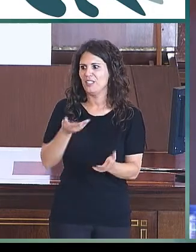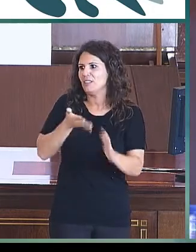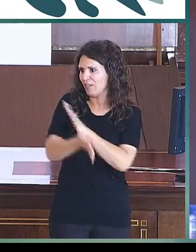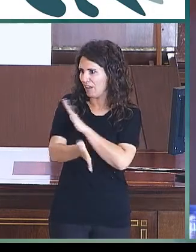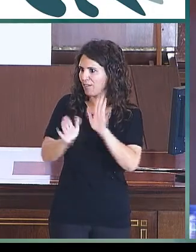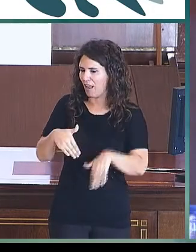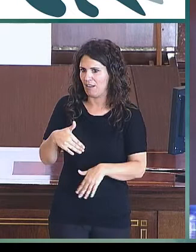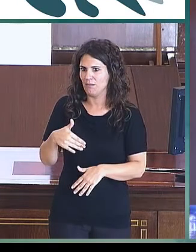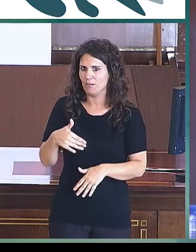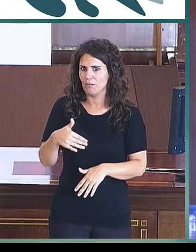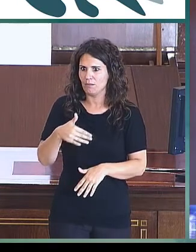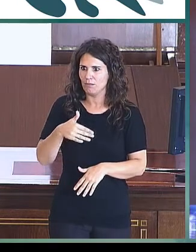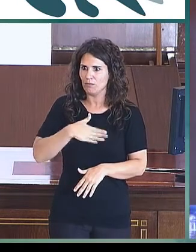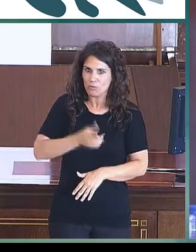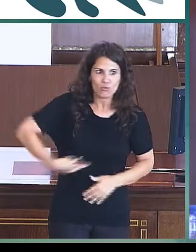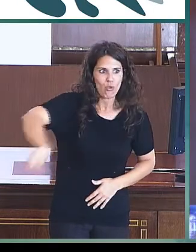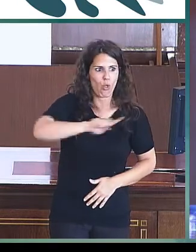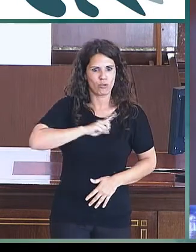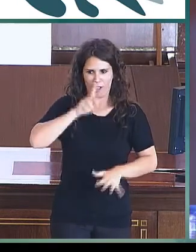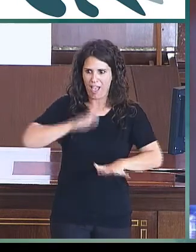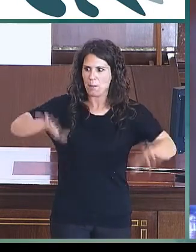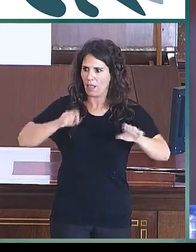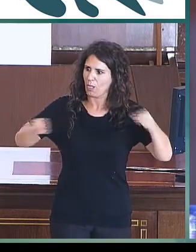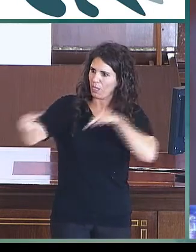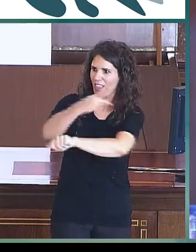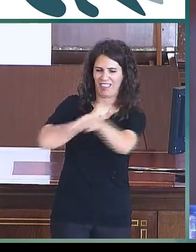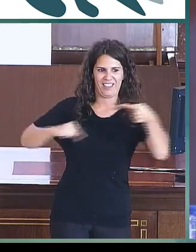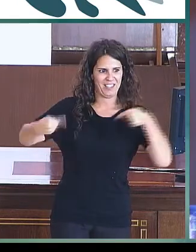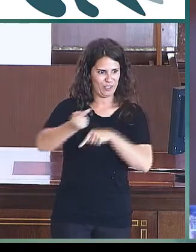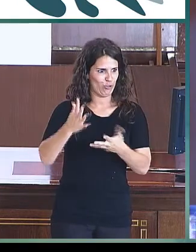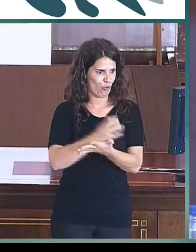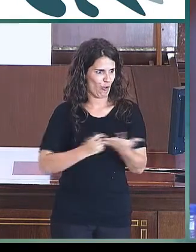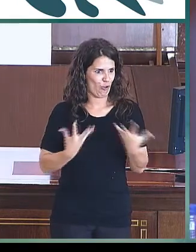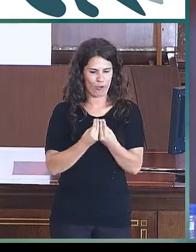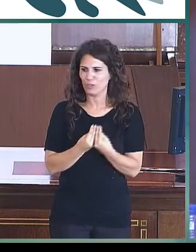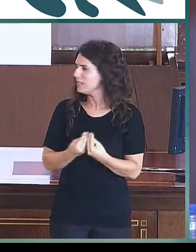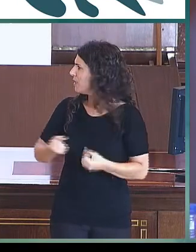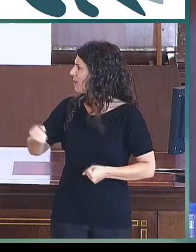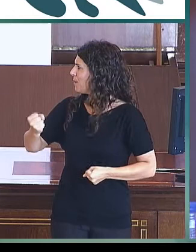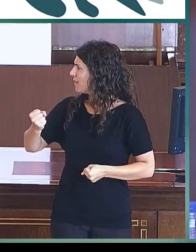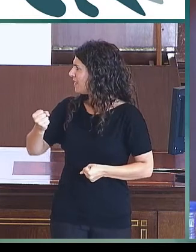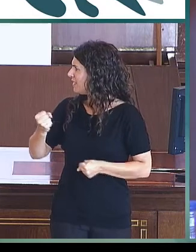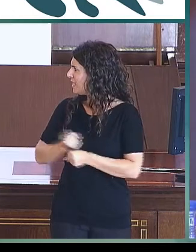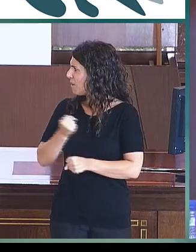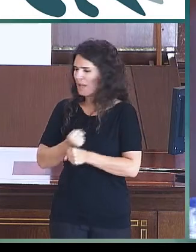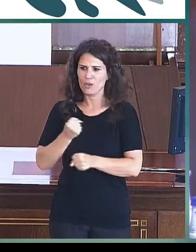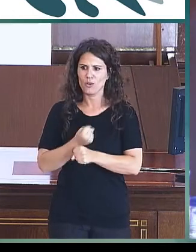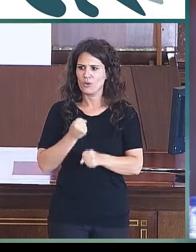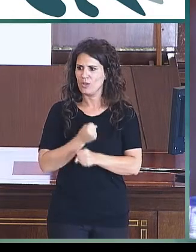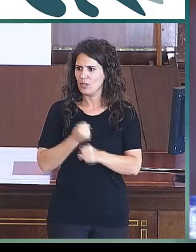aprendiendo un poco de todos. El trabajo y la evaluación que os íbamos a presentar